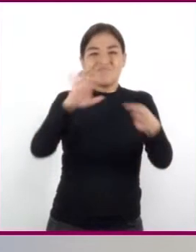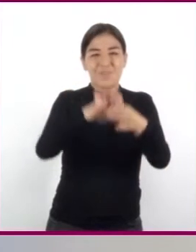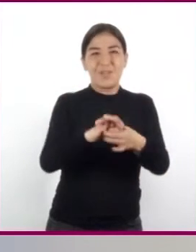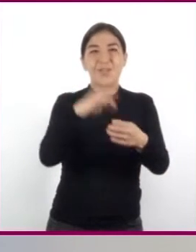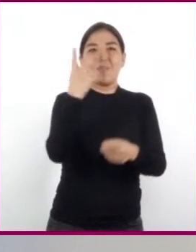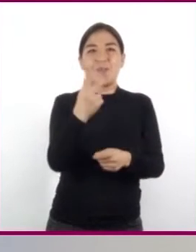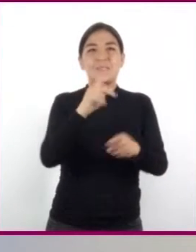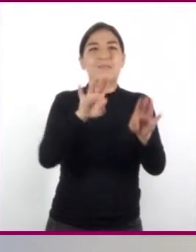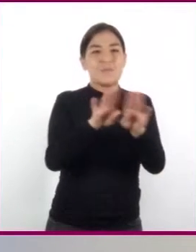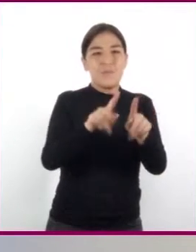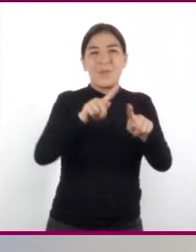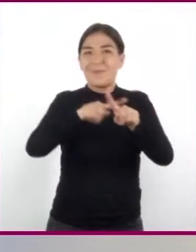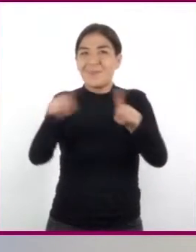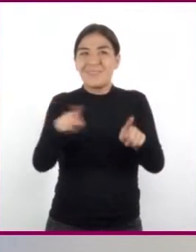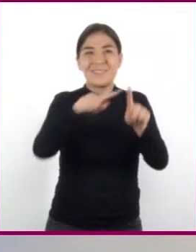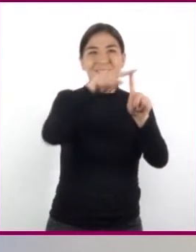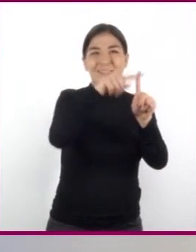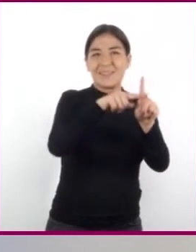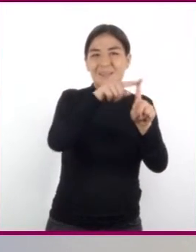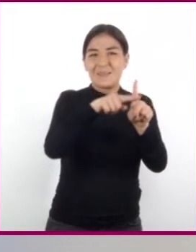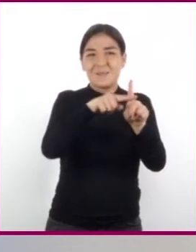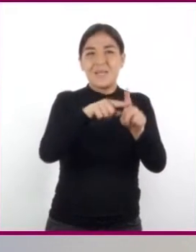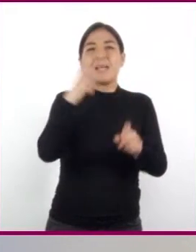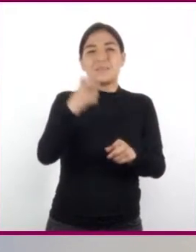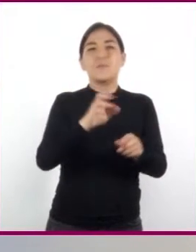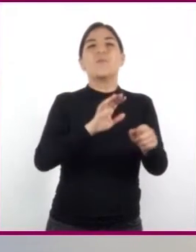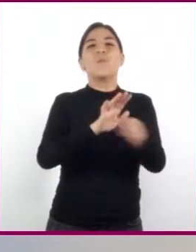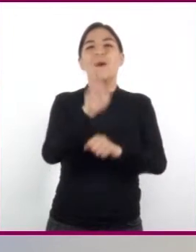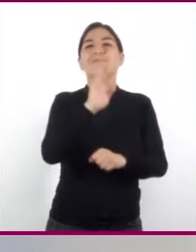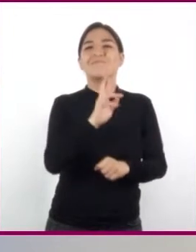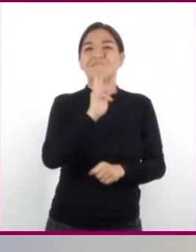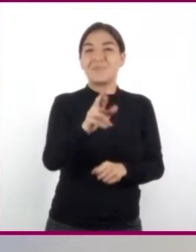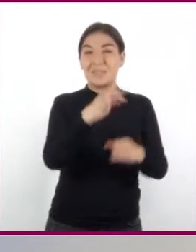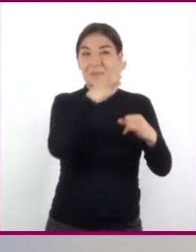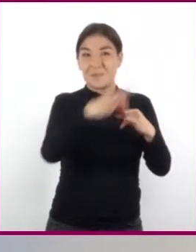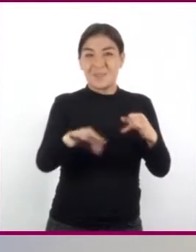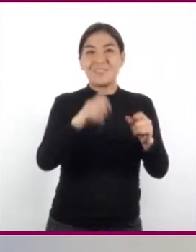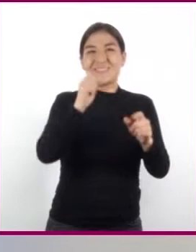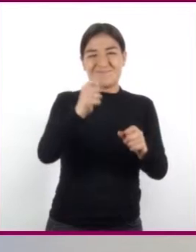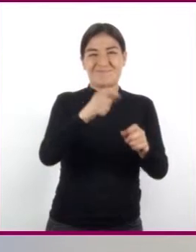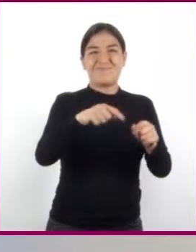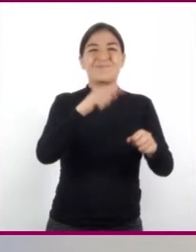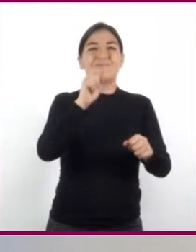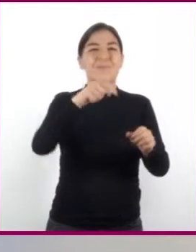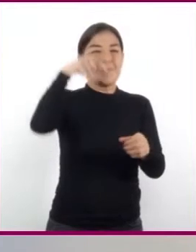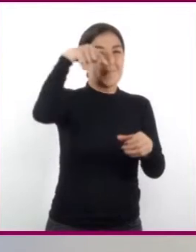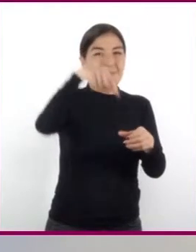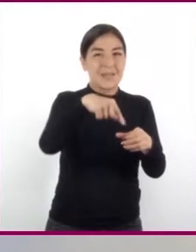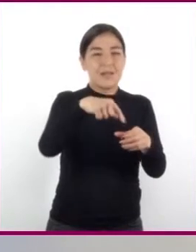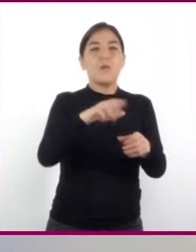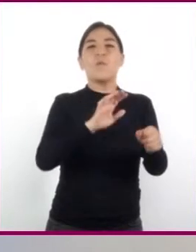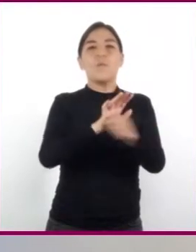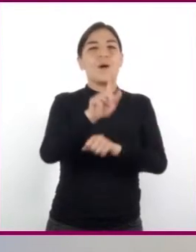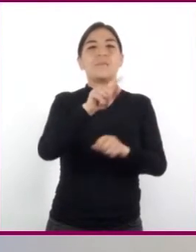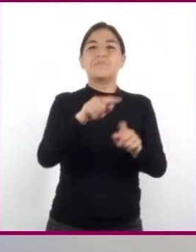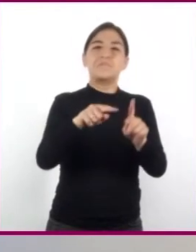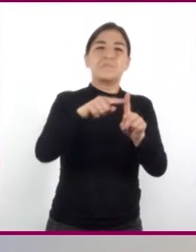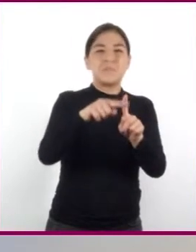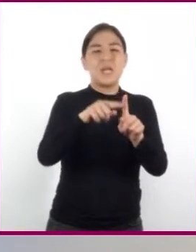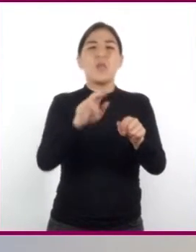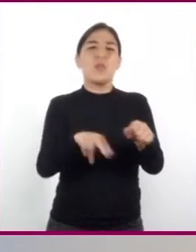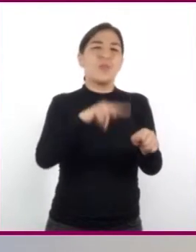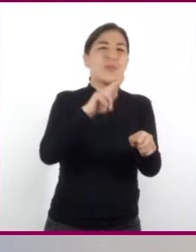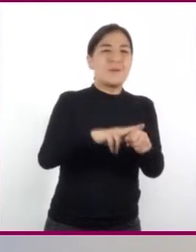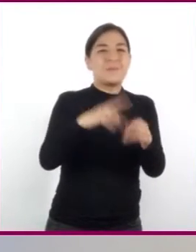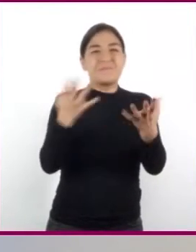que estaban a diferentes temperaturas. Y la lectura final en el termómetro fue una temperatura intermedia entre